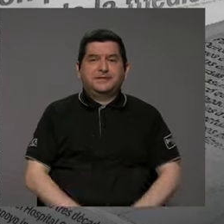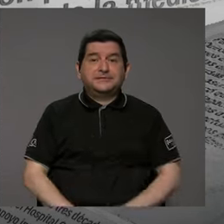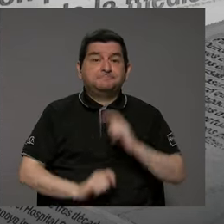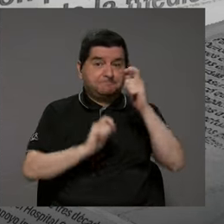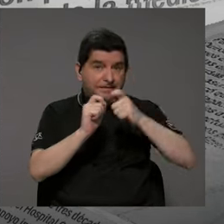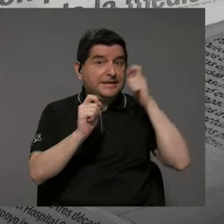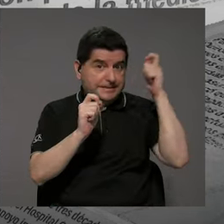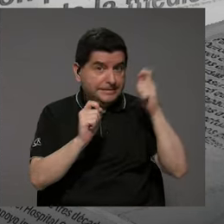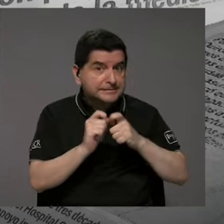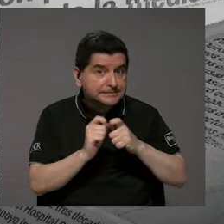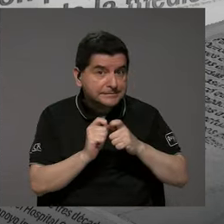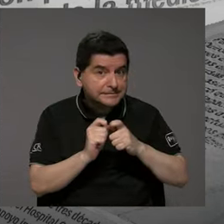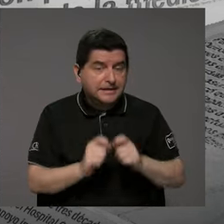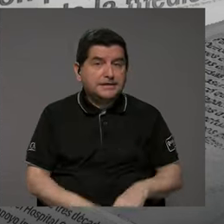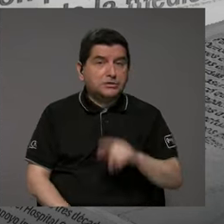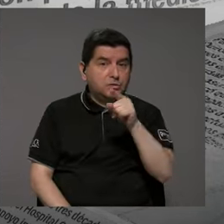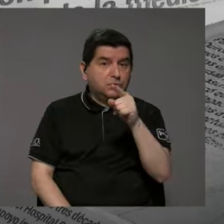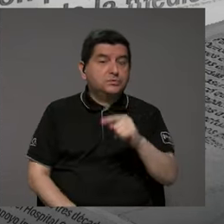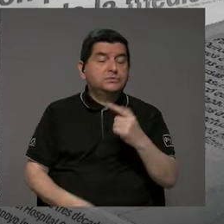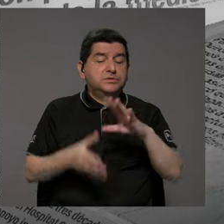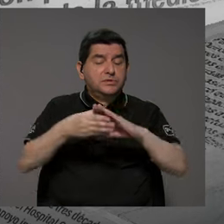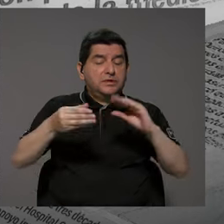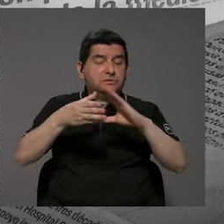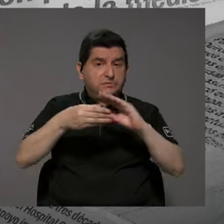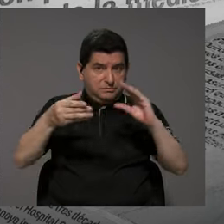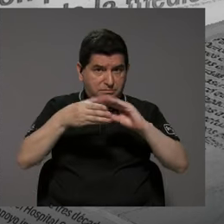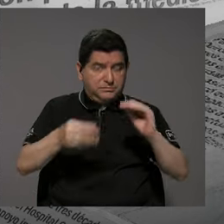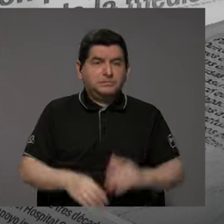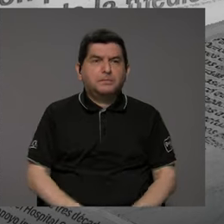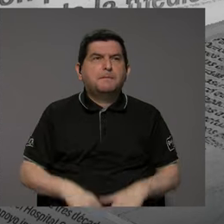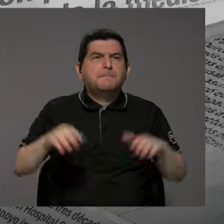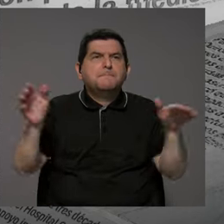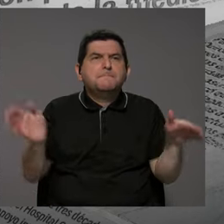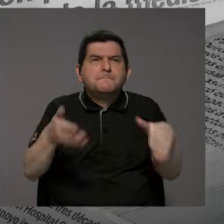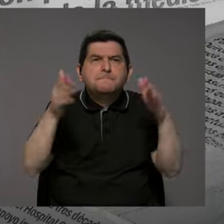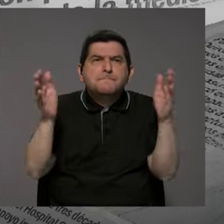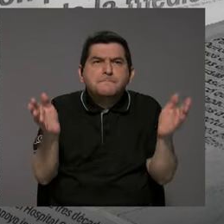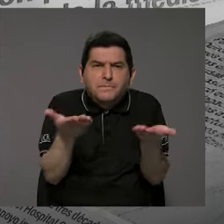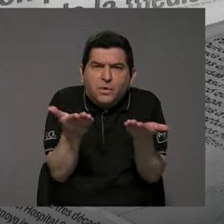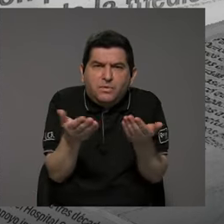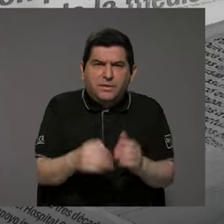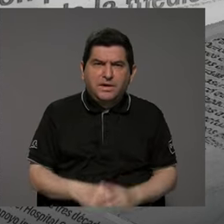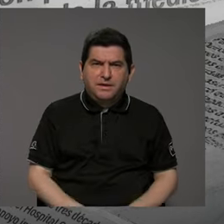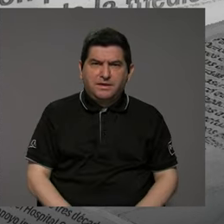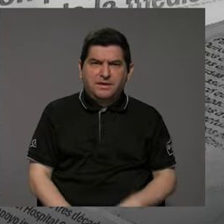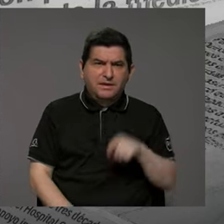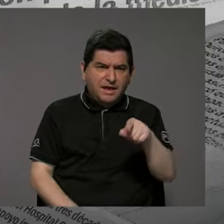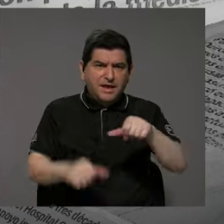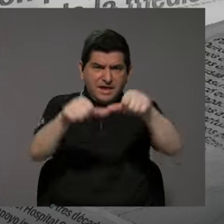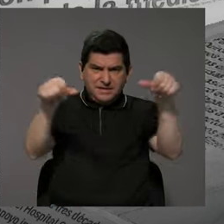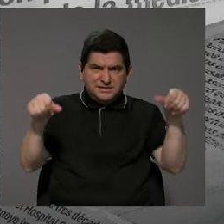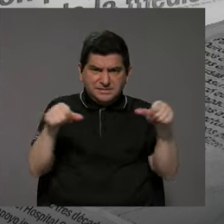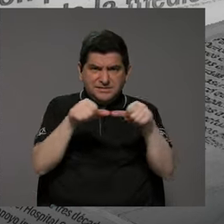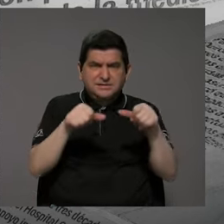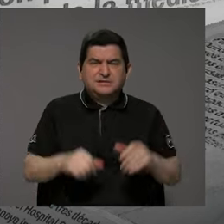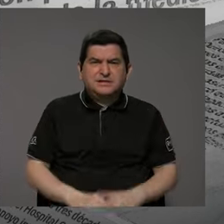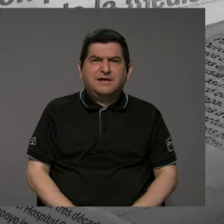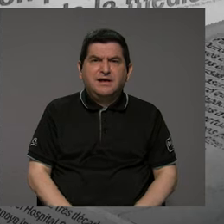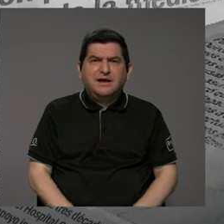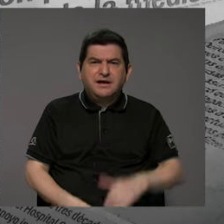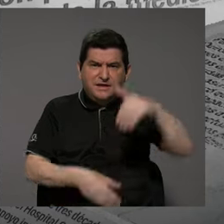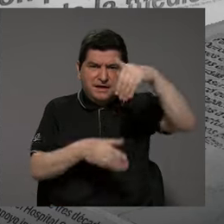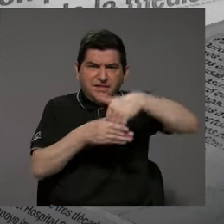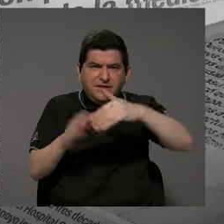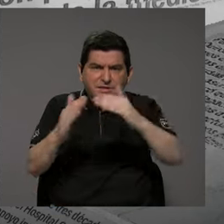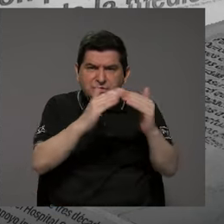específicamente a lo que usted me comentaba ahorita de cómo promover esta parte dentro de la población, dentro de los